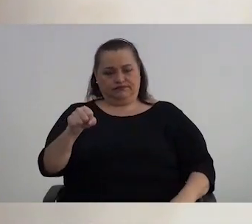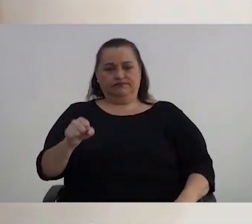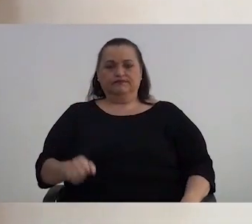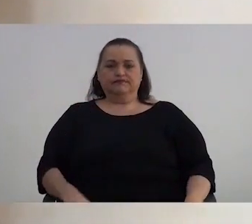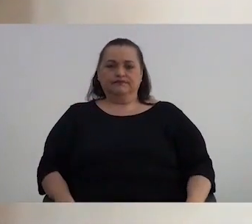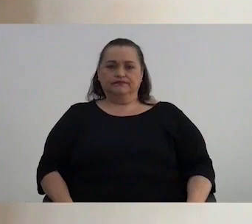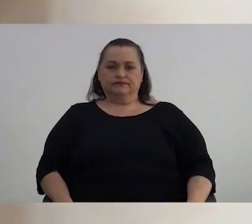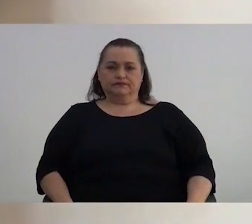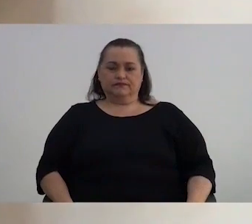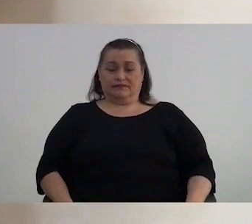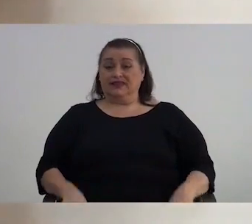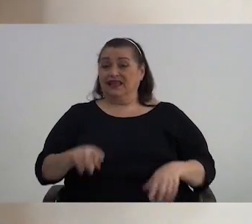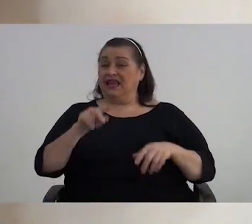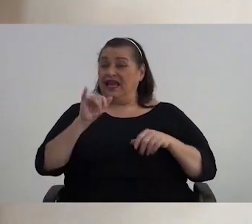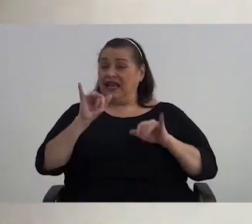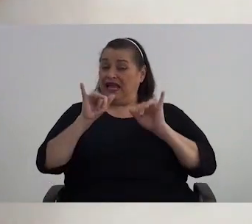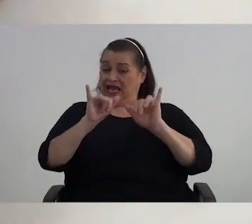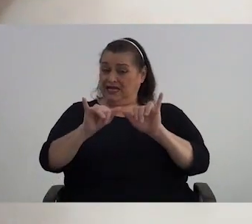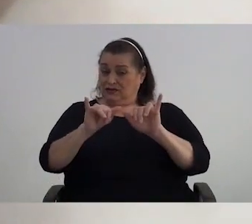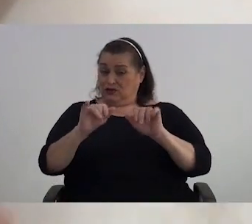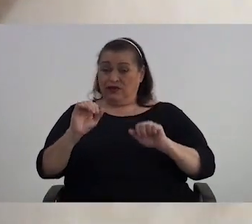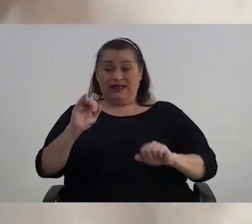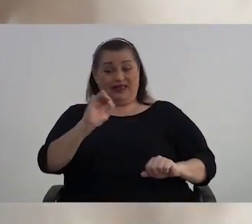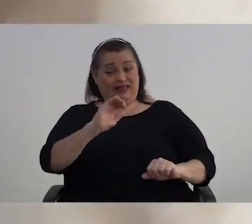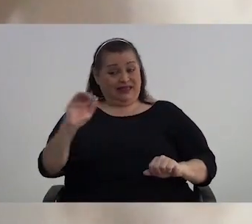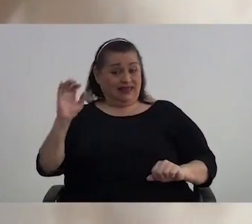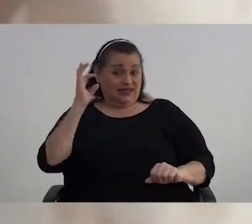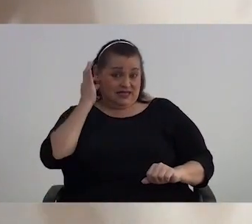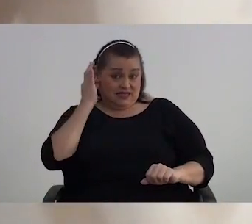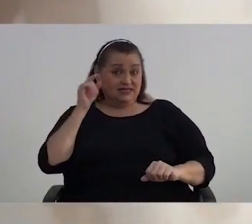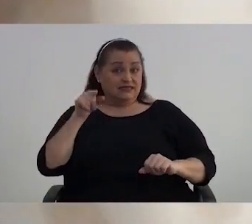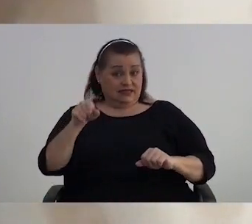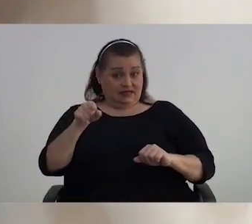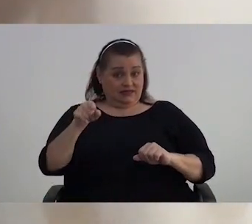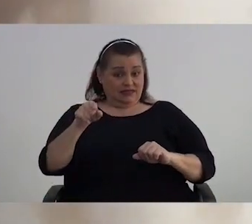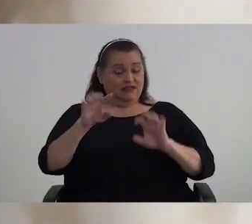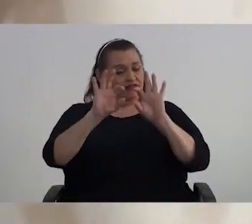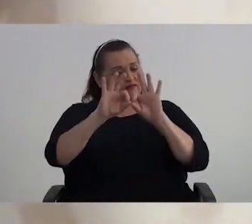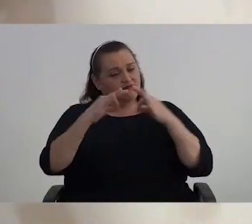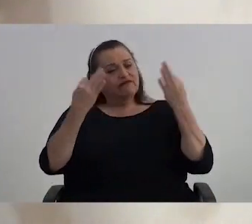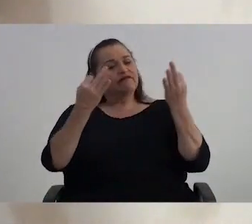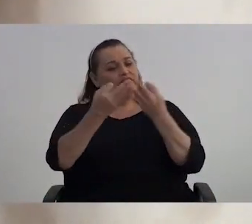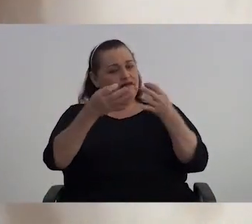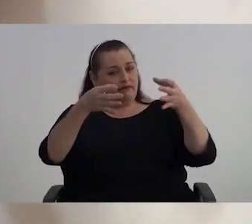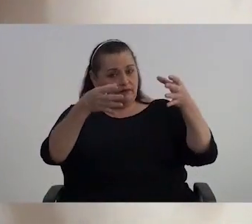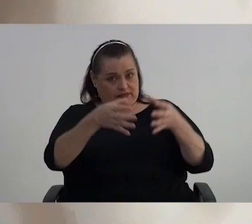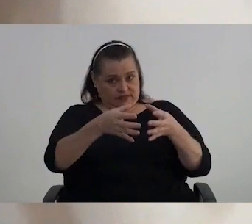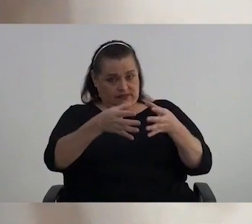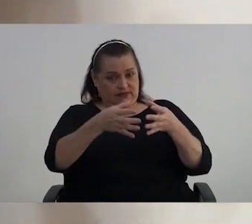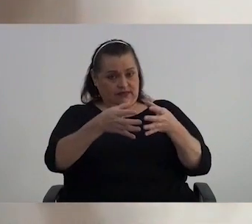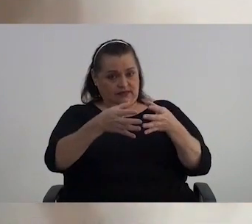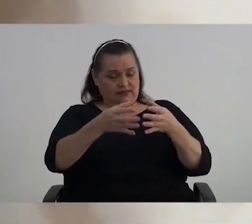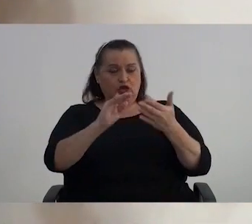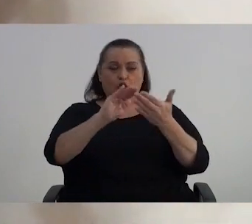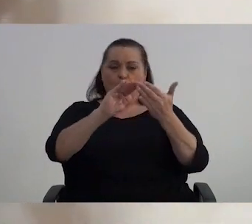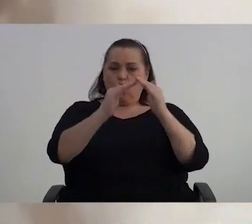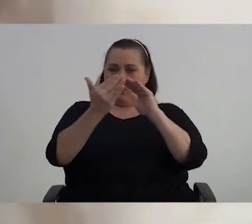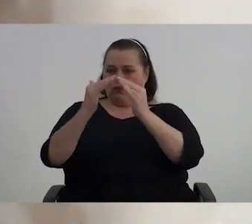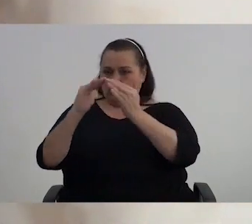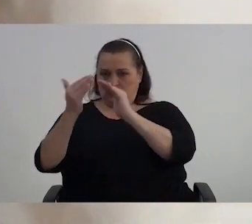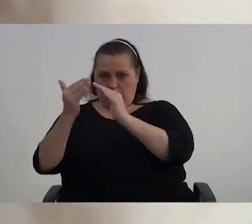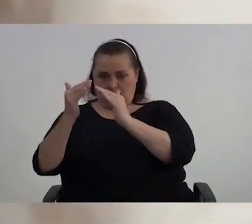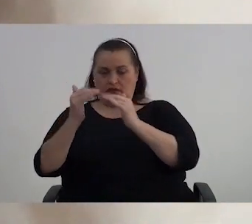Es la niña, sus familias, comunidades,